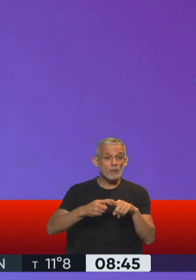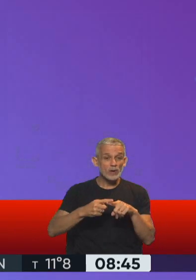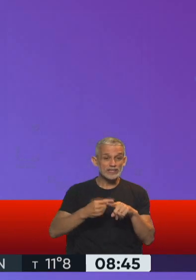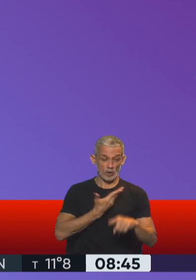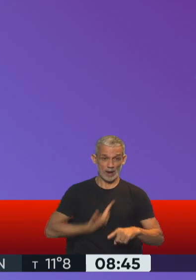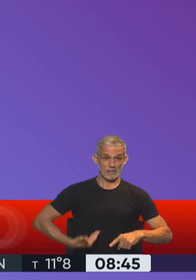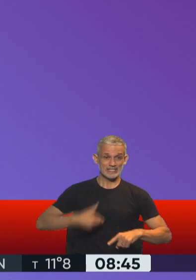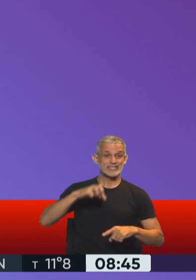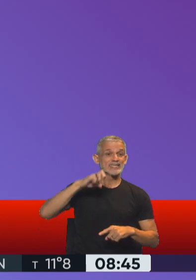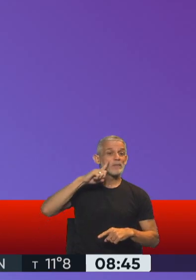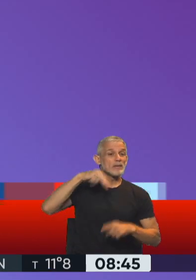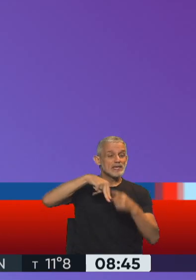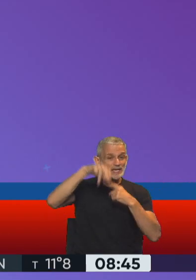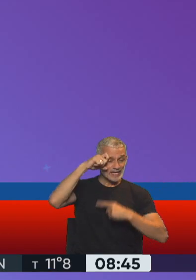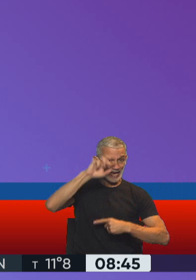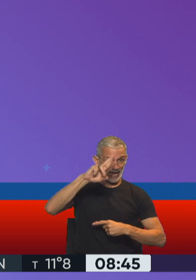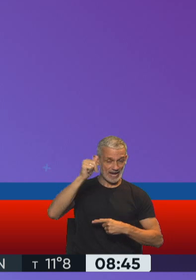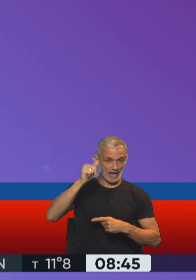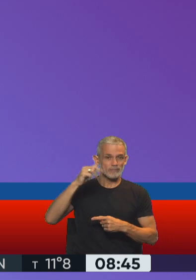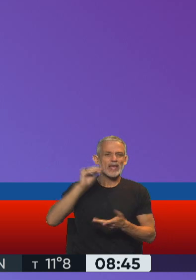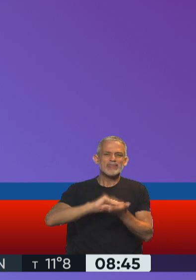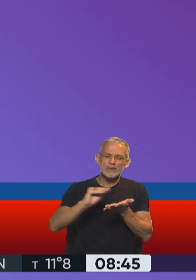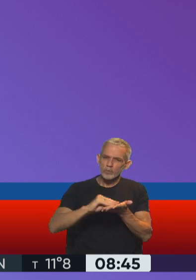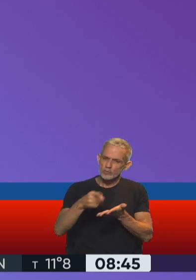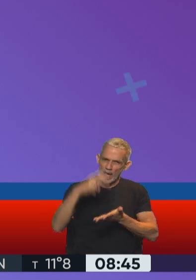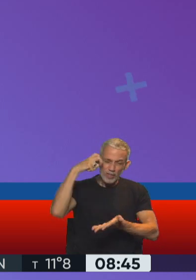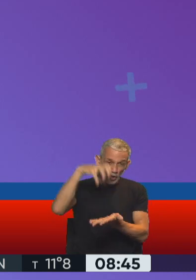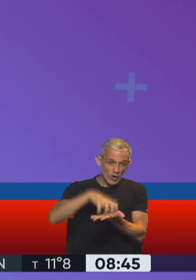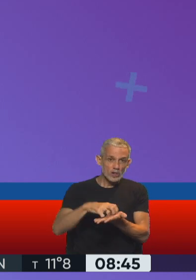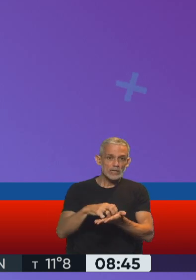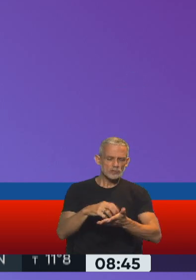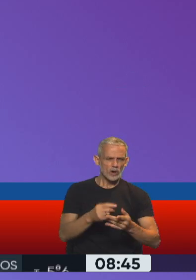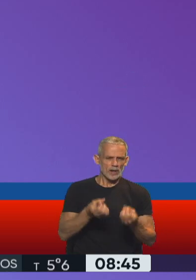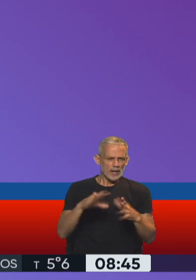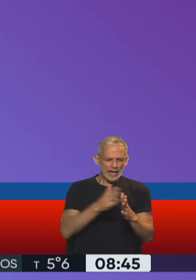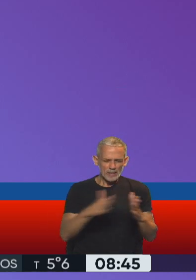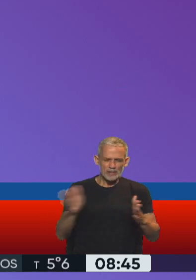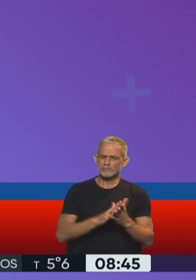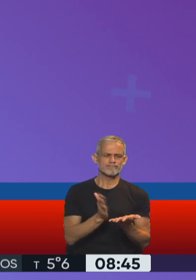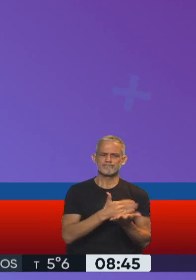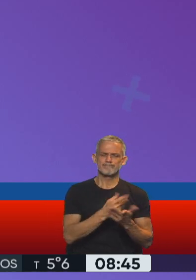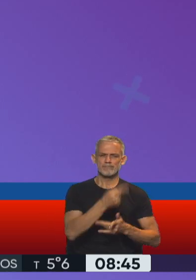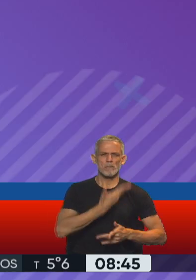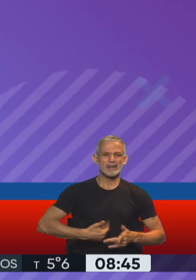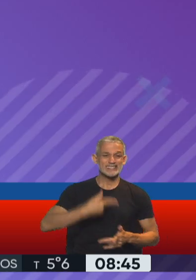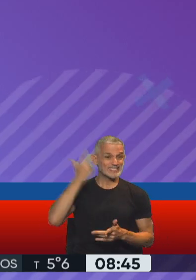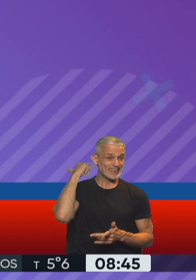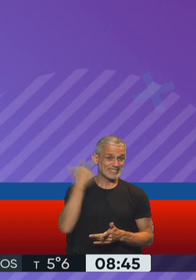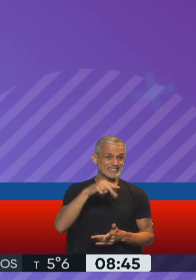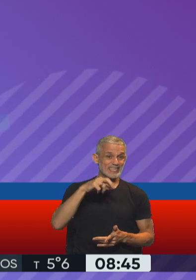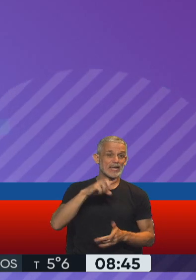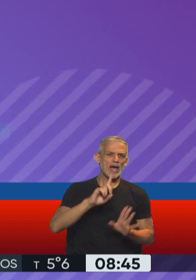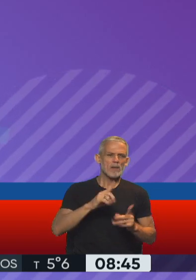al presidente Piñera. Fue la Cámara de Diputados la que dio el puntapié para la destitución del presidente chileno